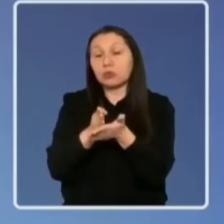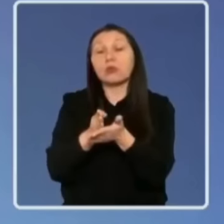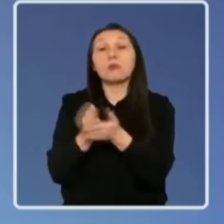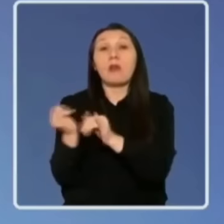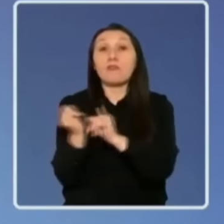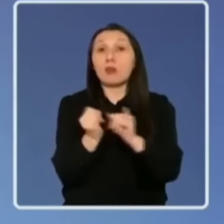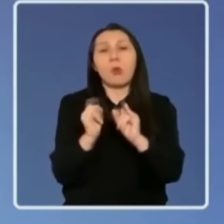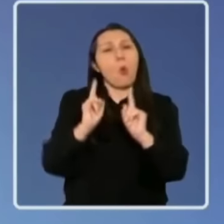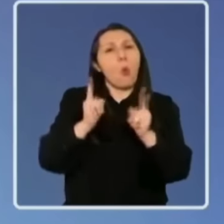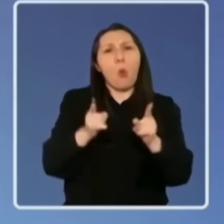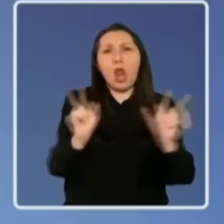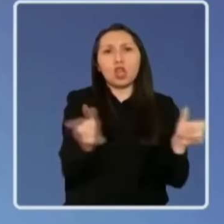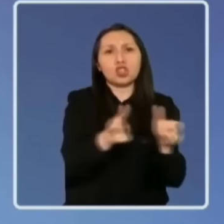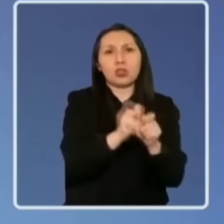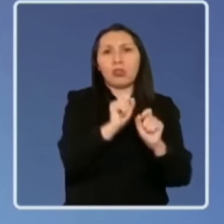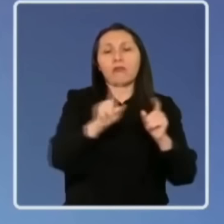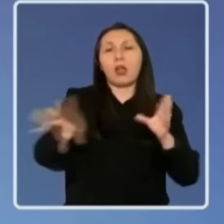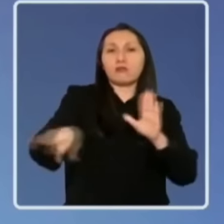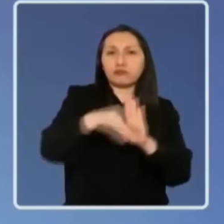Consejo va a seguir recopilando en el tiempo.